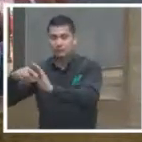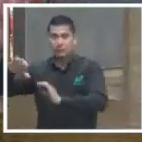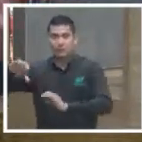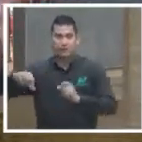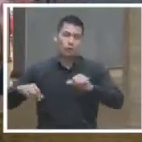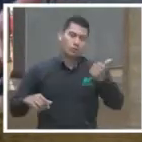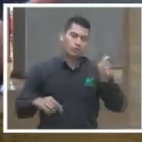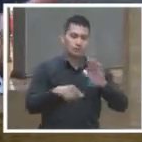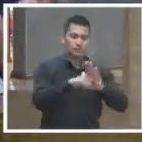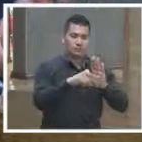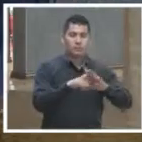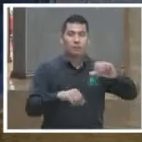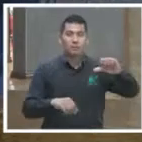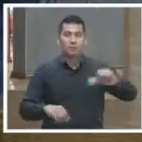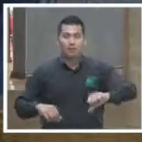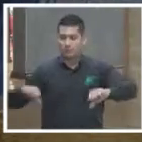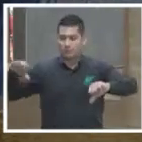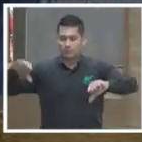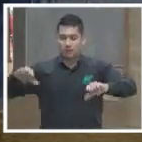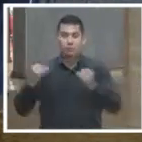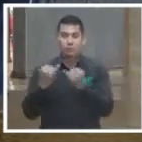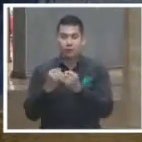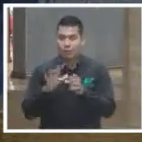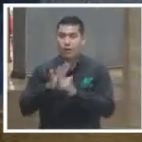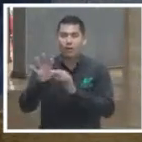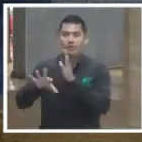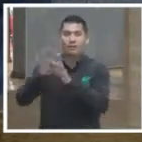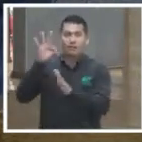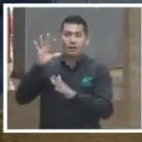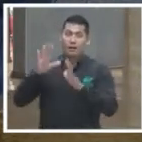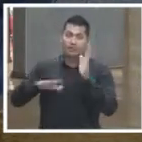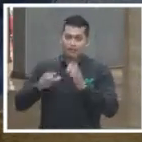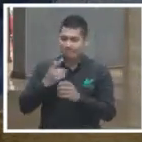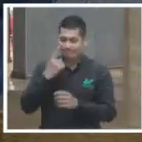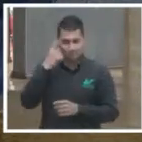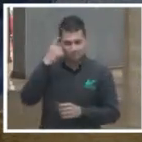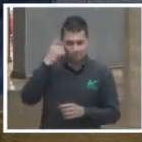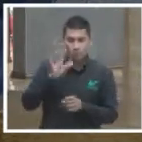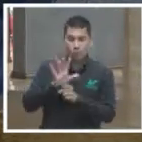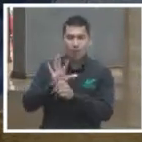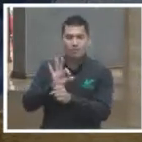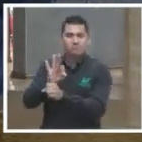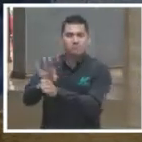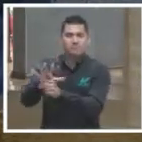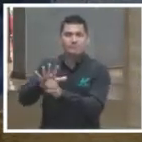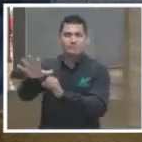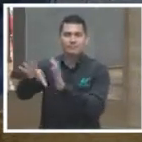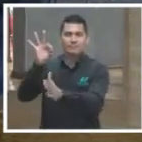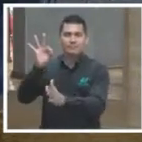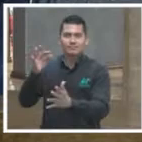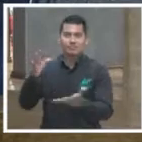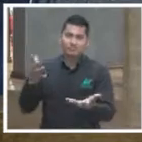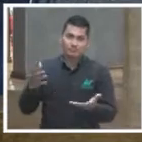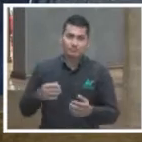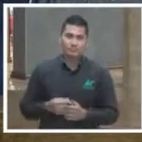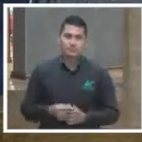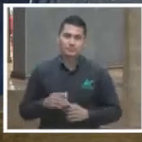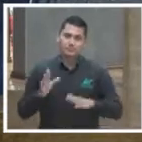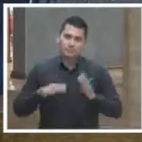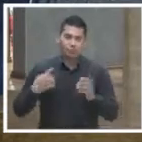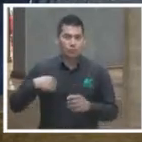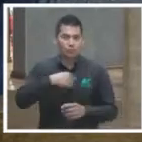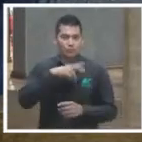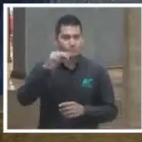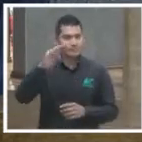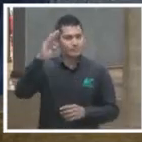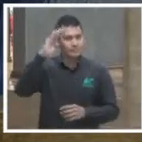tengo que privilegiar en este camino. Y esta parte de la explicación se nos olvida totalmente, esa nunca la tenemos,